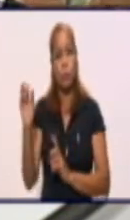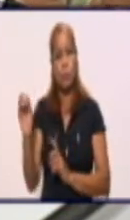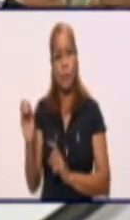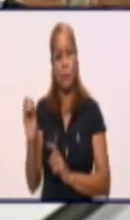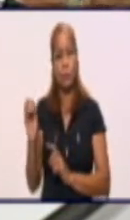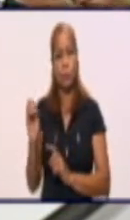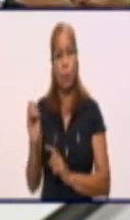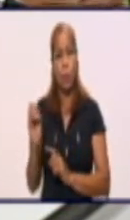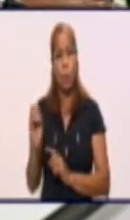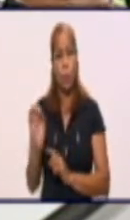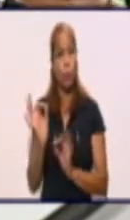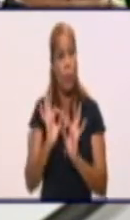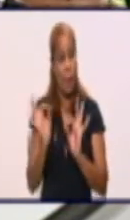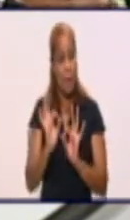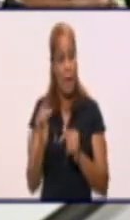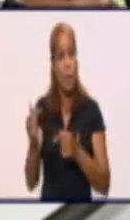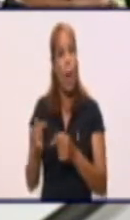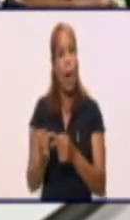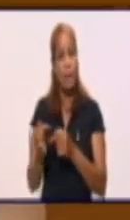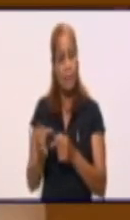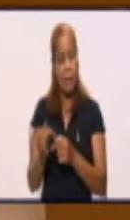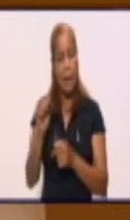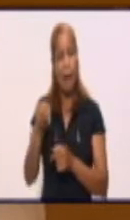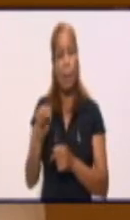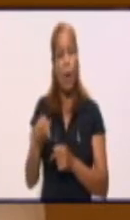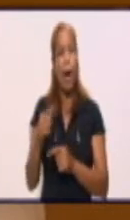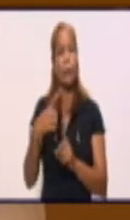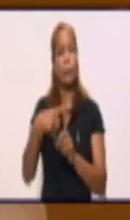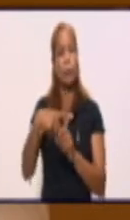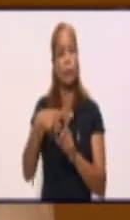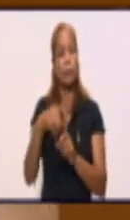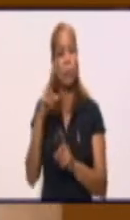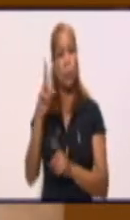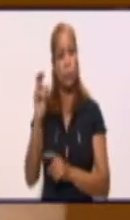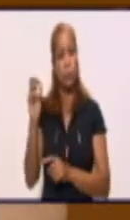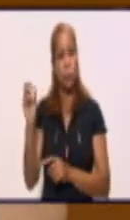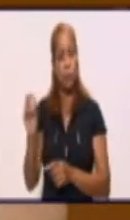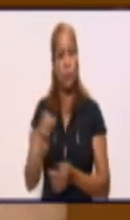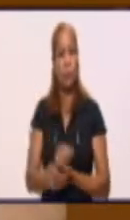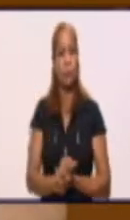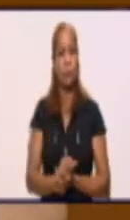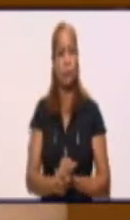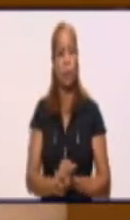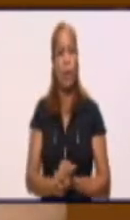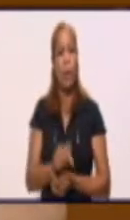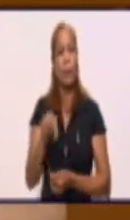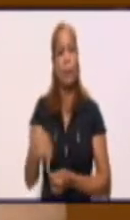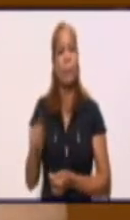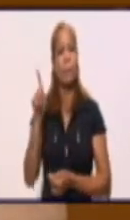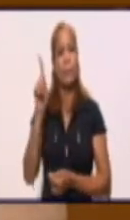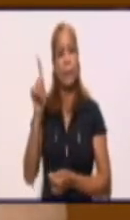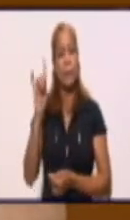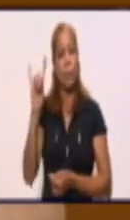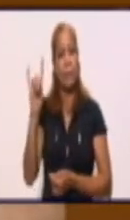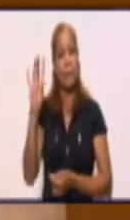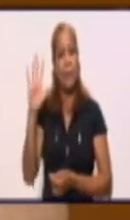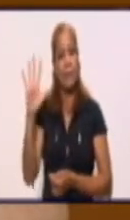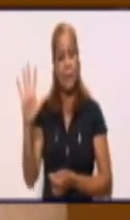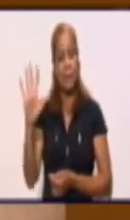acercamos a esa cifra? Así es, Yonel, en las últimas 24 horas de las 1.095 muestras procesadas,